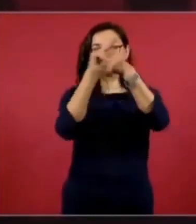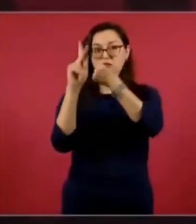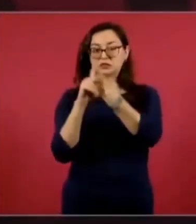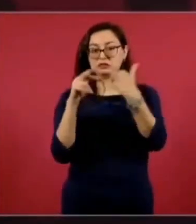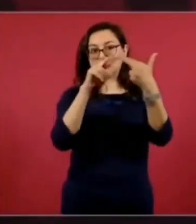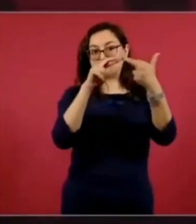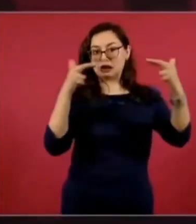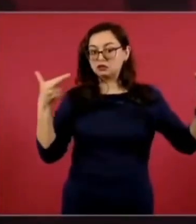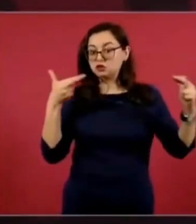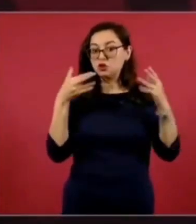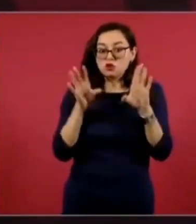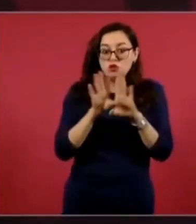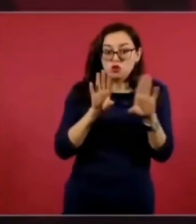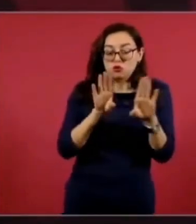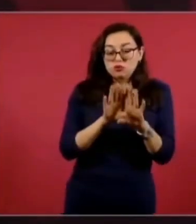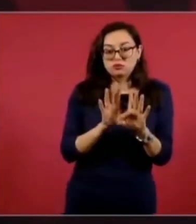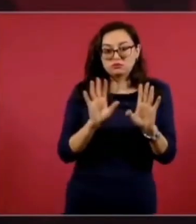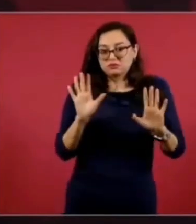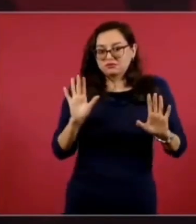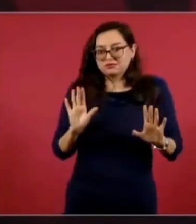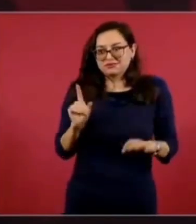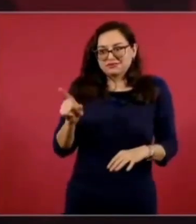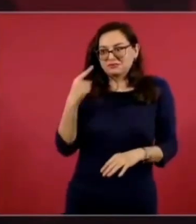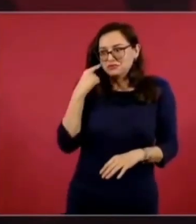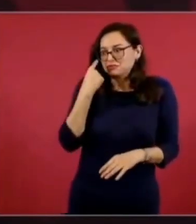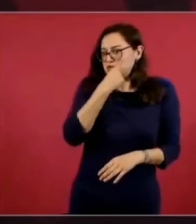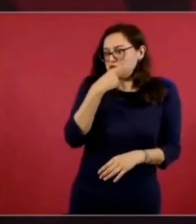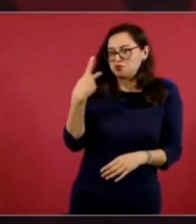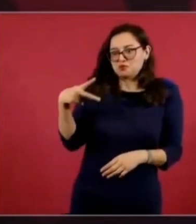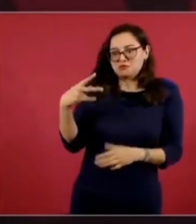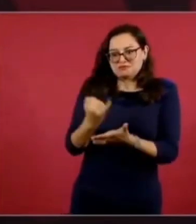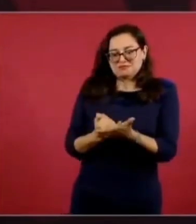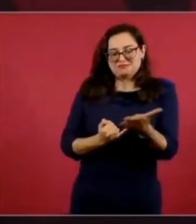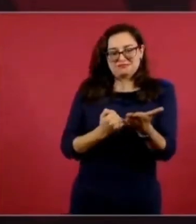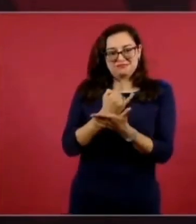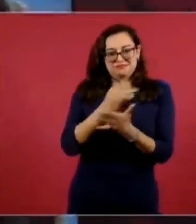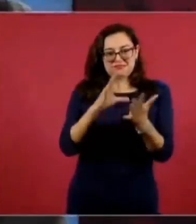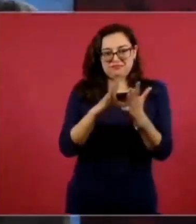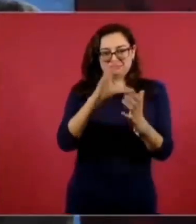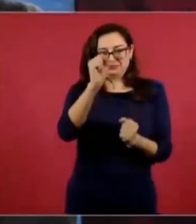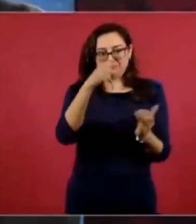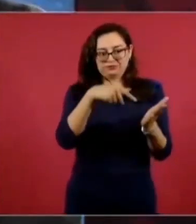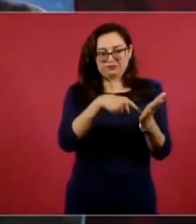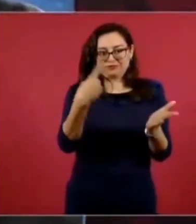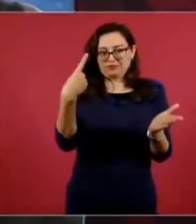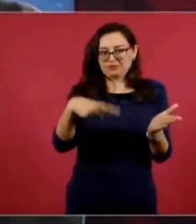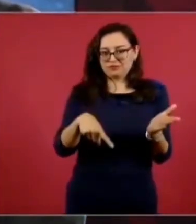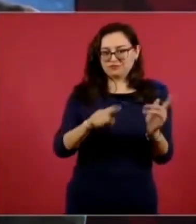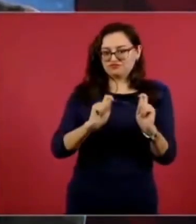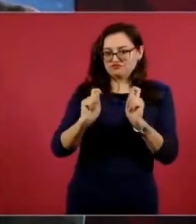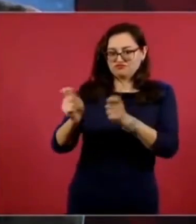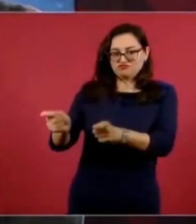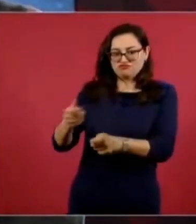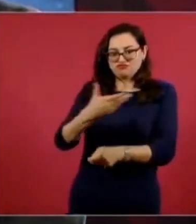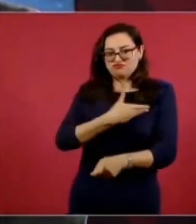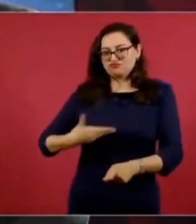Esa es una facultad